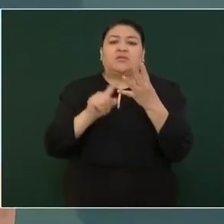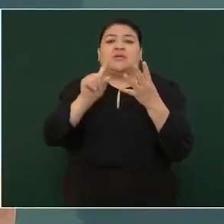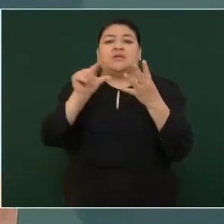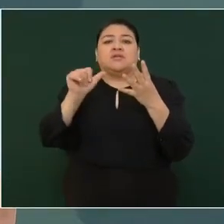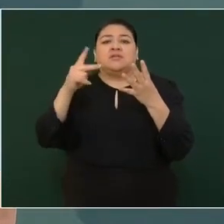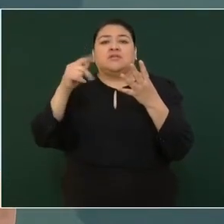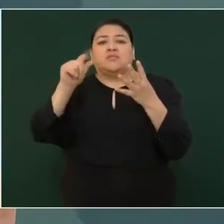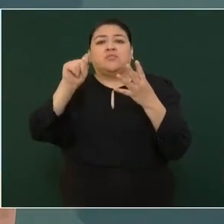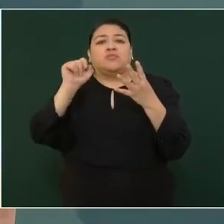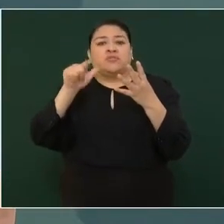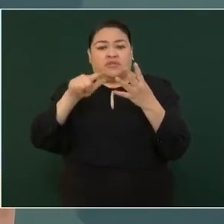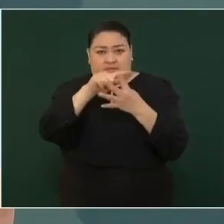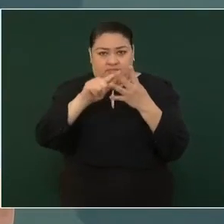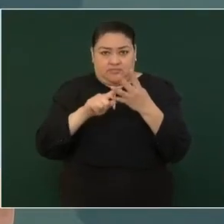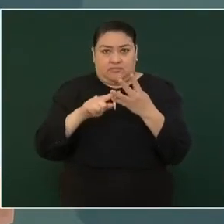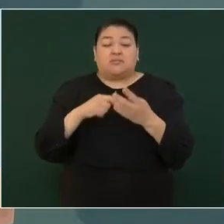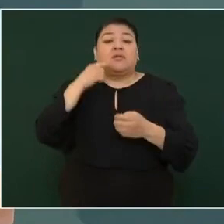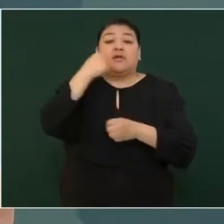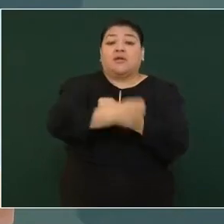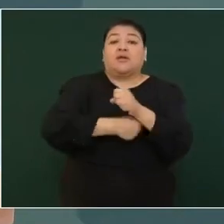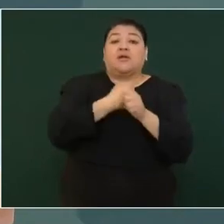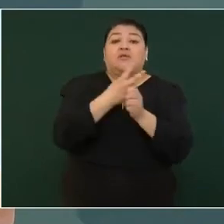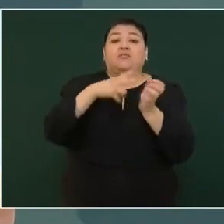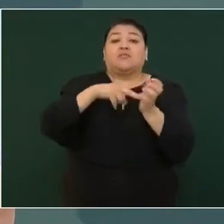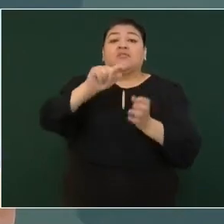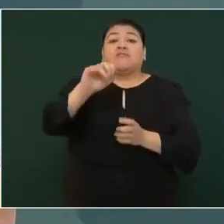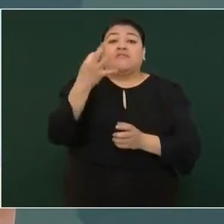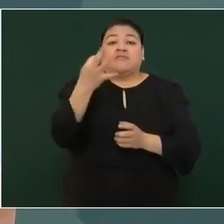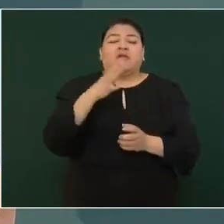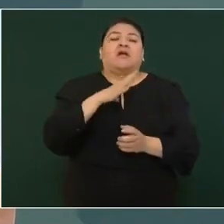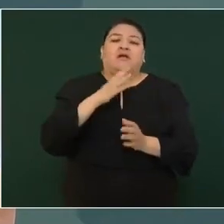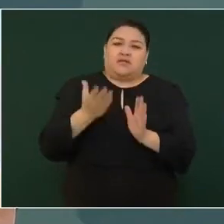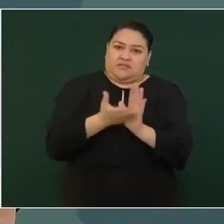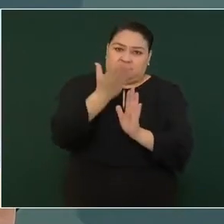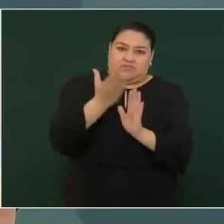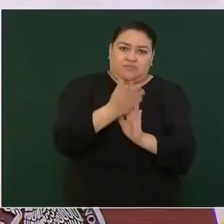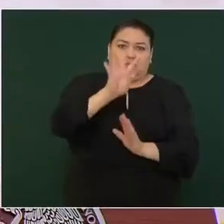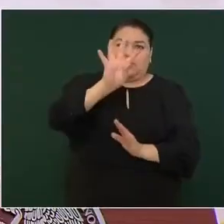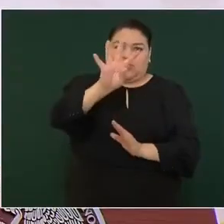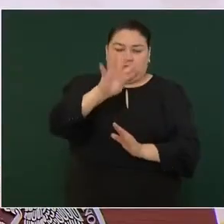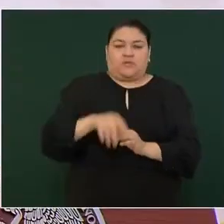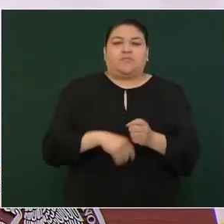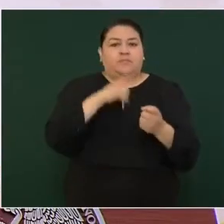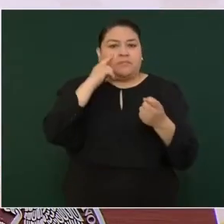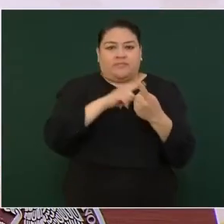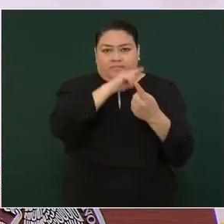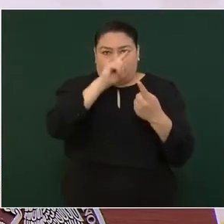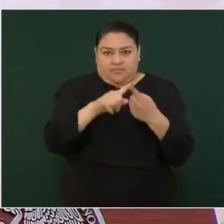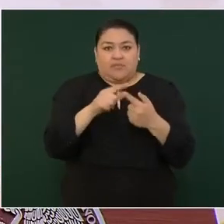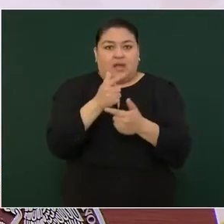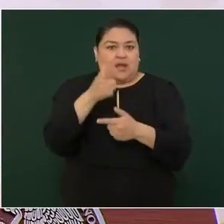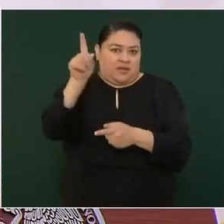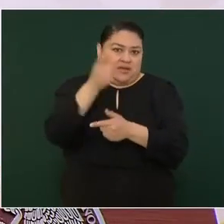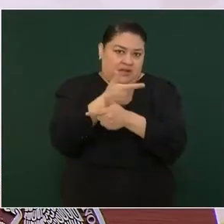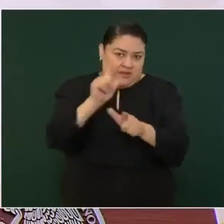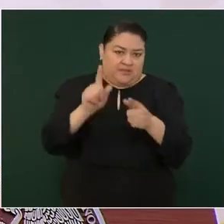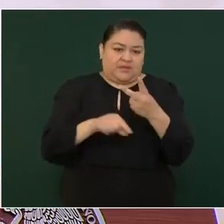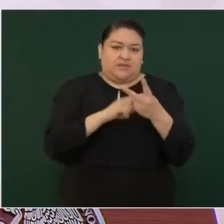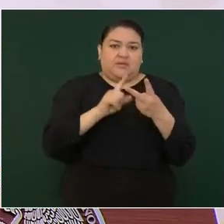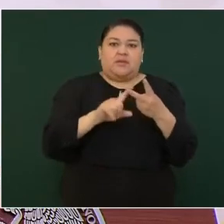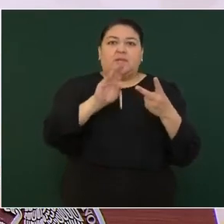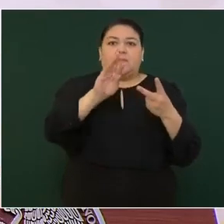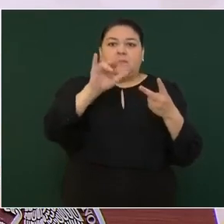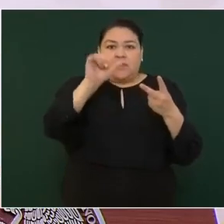Para el programa del 23, están consideradas cuatro compañías más, está en Libres, en Palmar de